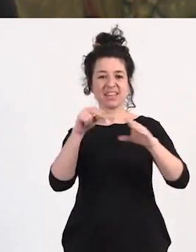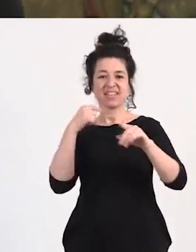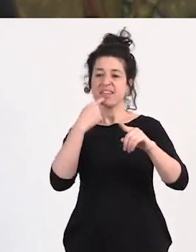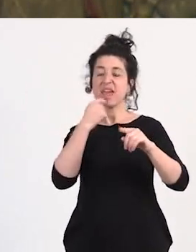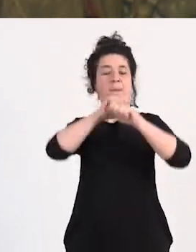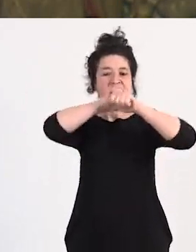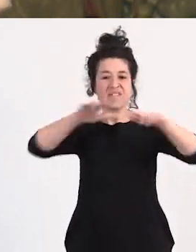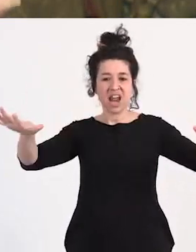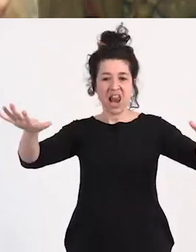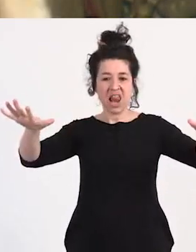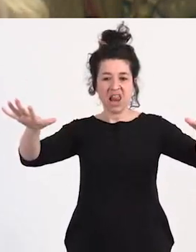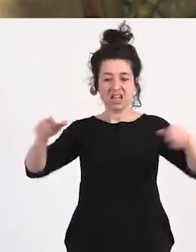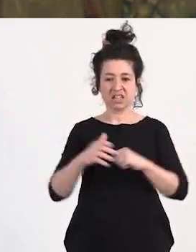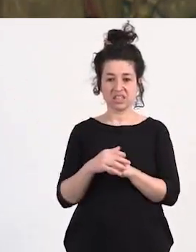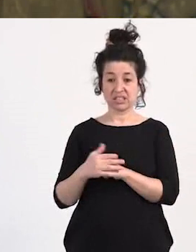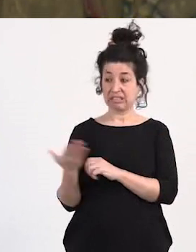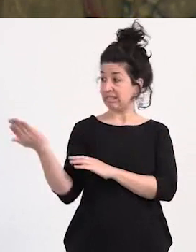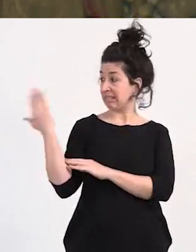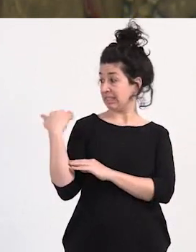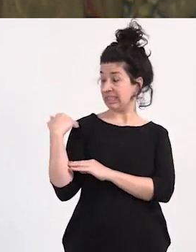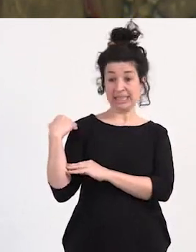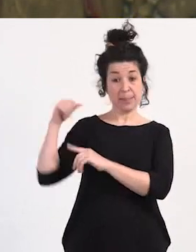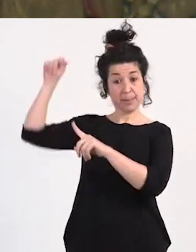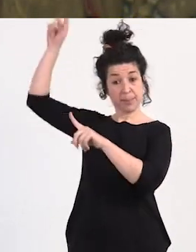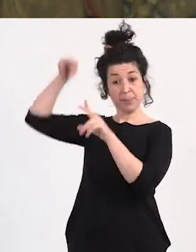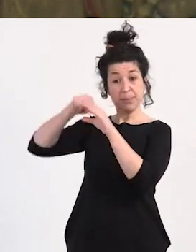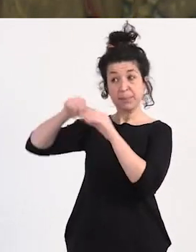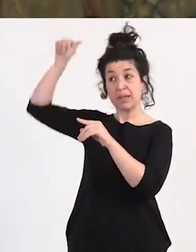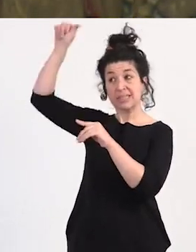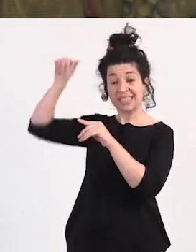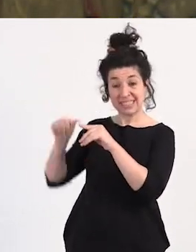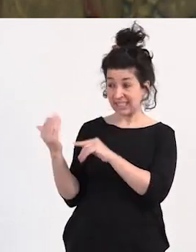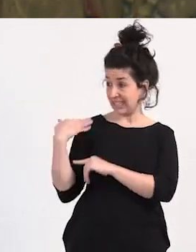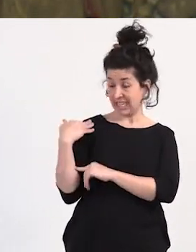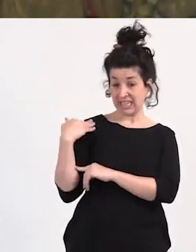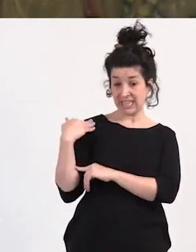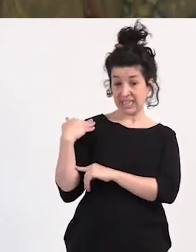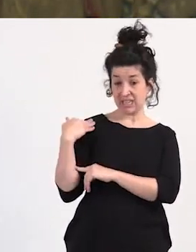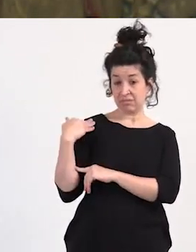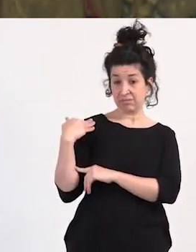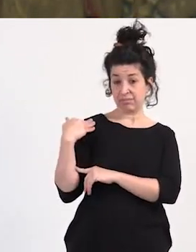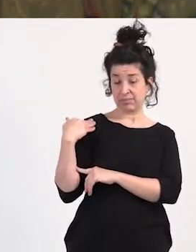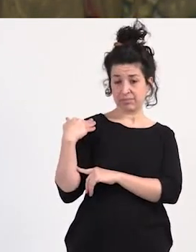decían que era viral el pequeño video que acabamos de colocar ahí ha sido